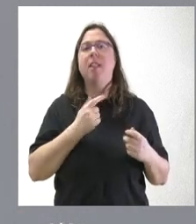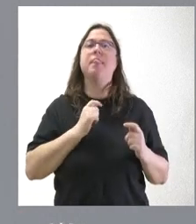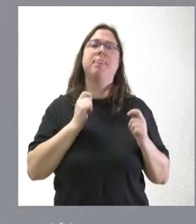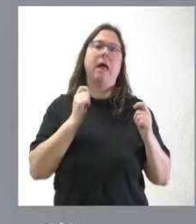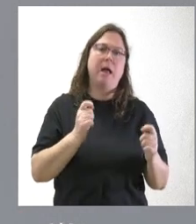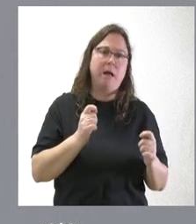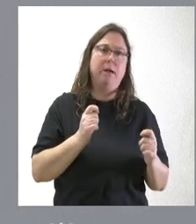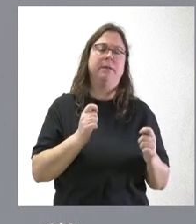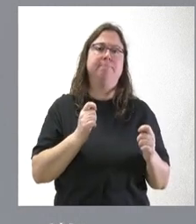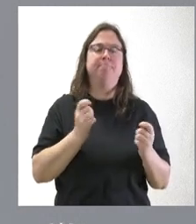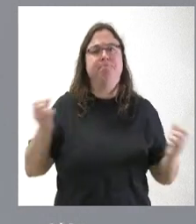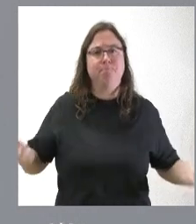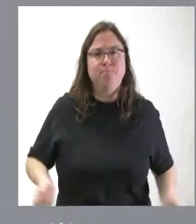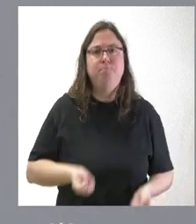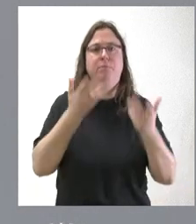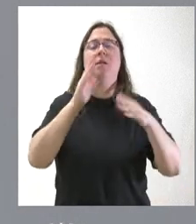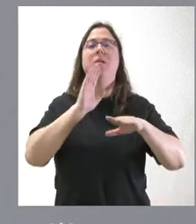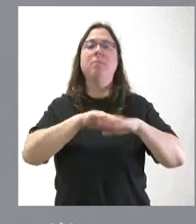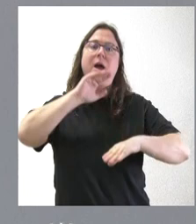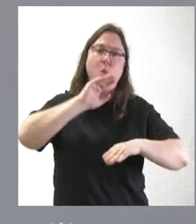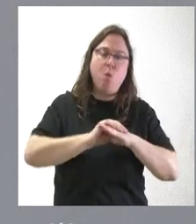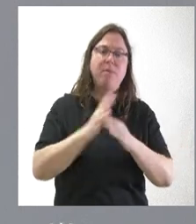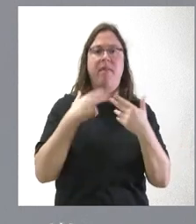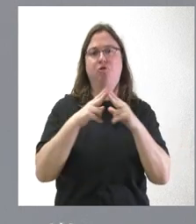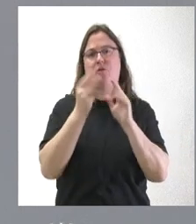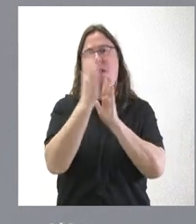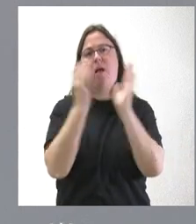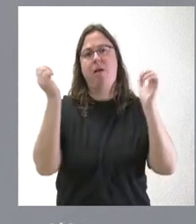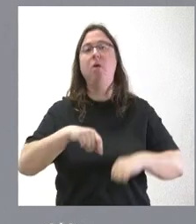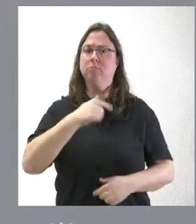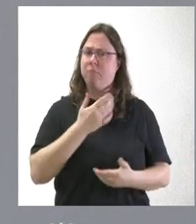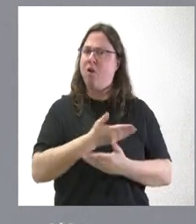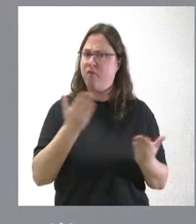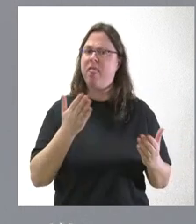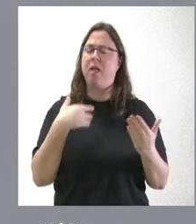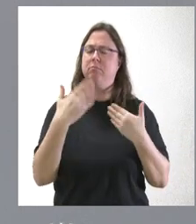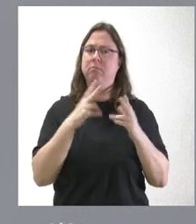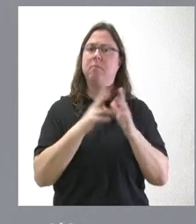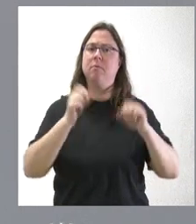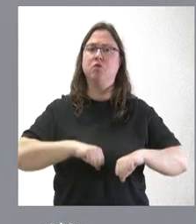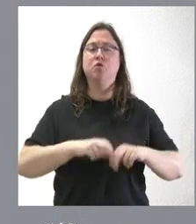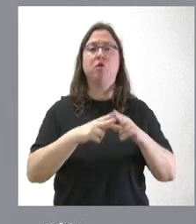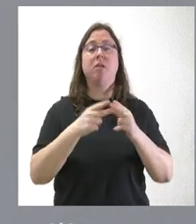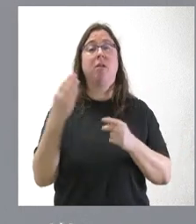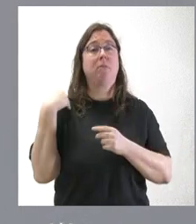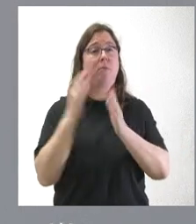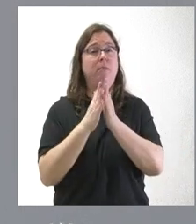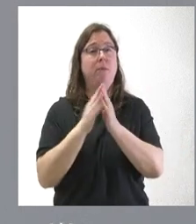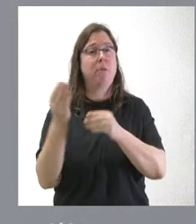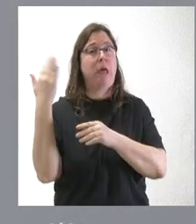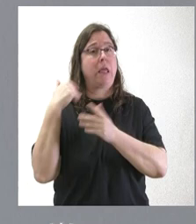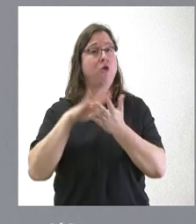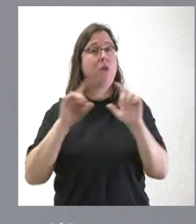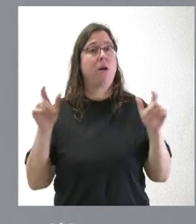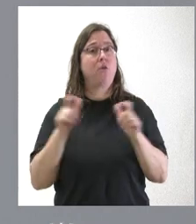impulso para cumplir esos acuerdos del diálogo social. Nosotros sí creemos en los acuerdos del diálogo social. Preguntaba ante su compañera sobre una reunión que hubo ayer.